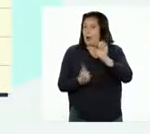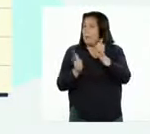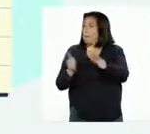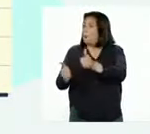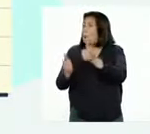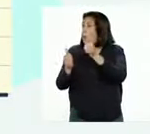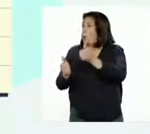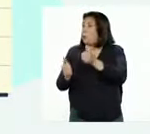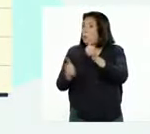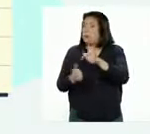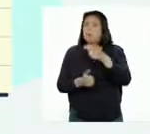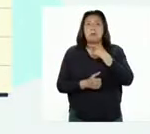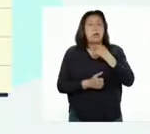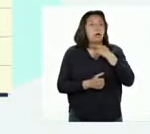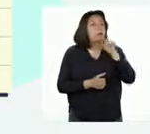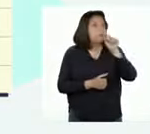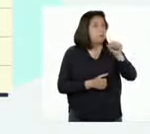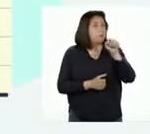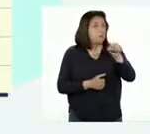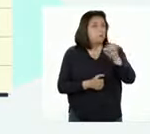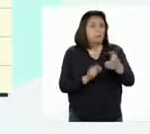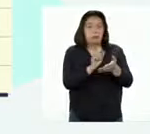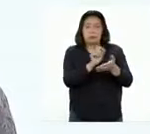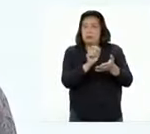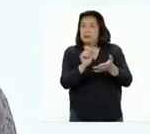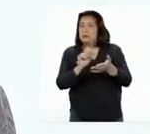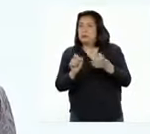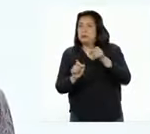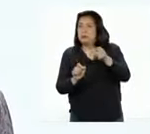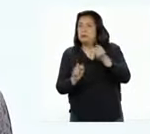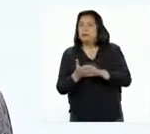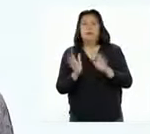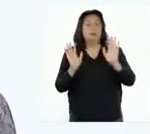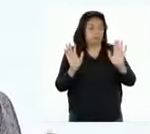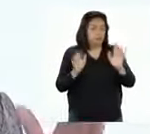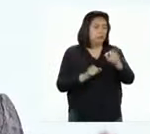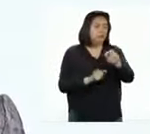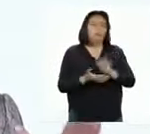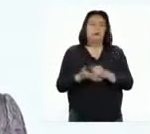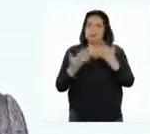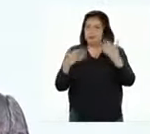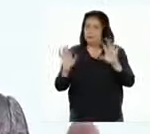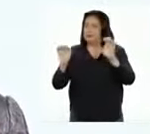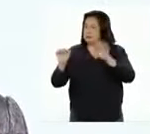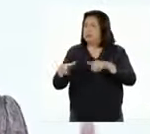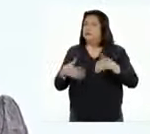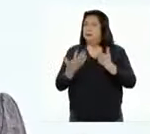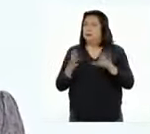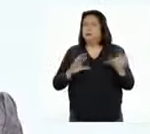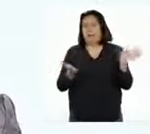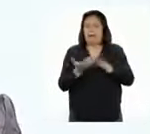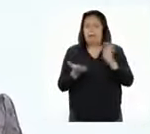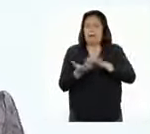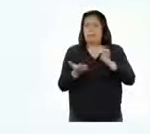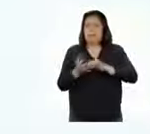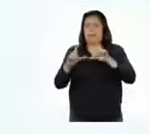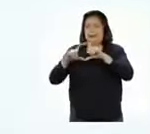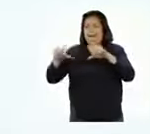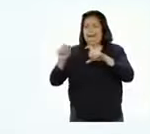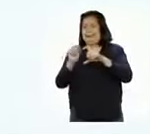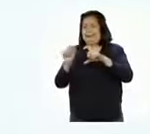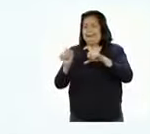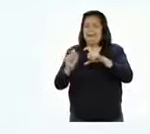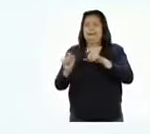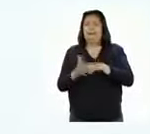¡Bien! Me ha encantado el diseño. Entonces, ya podemos hacer más tarjetas.